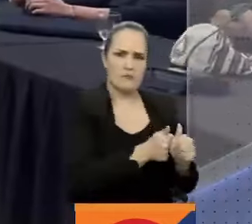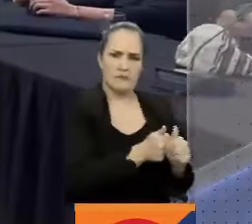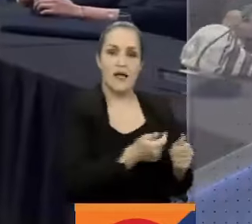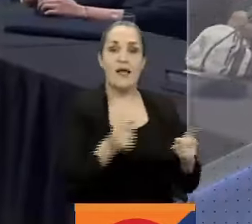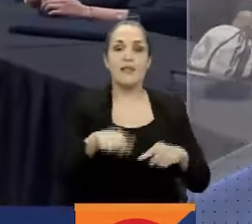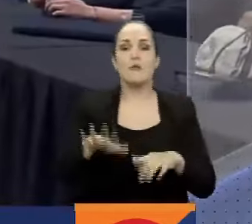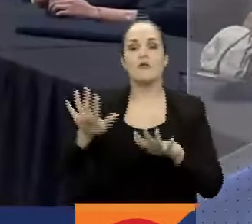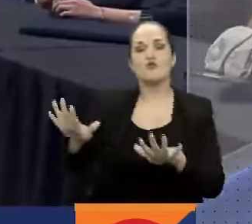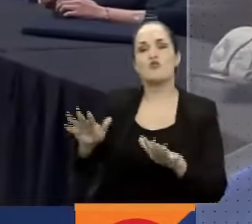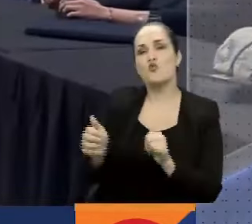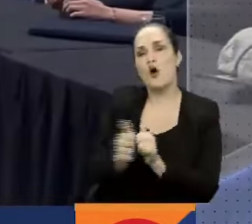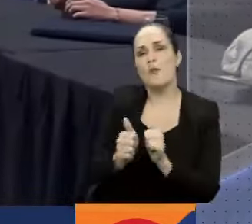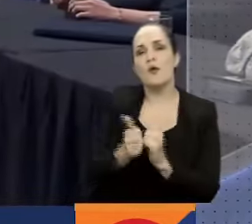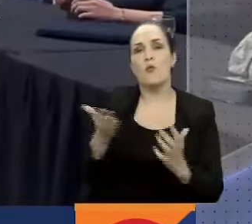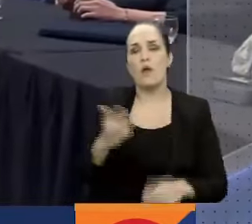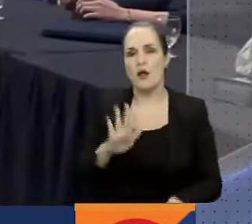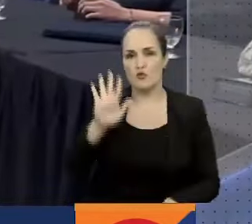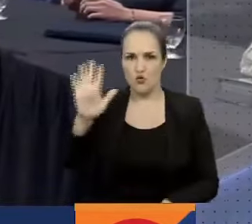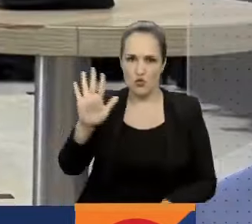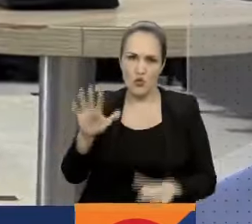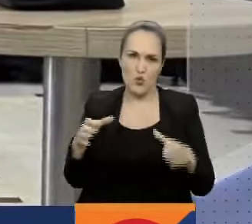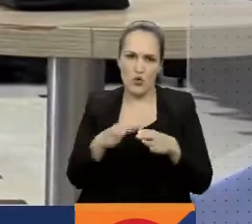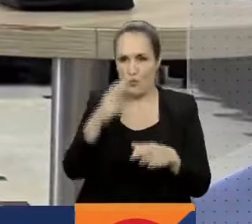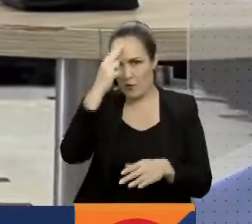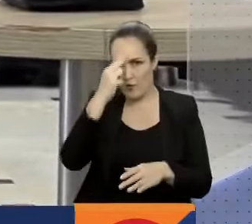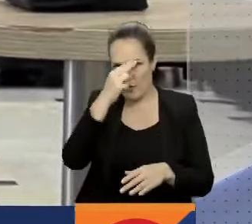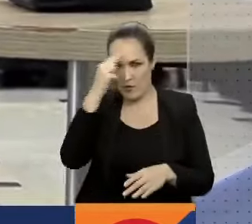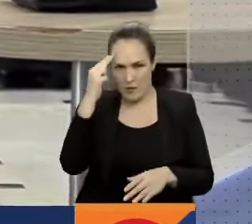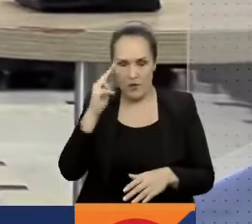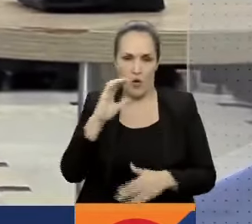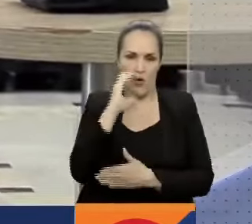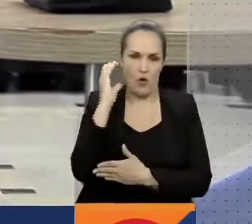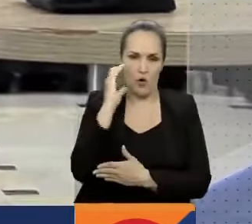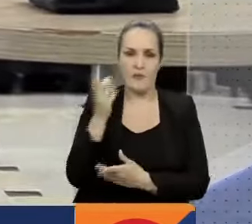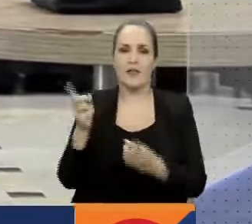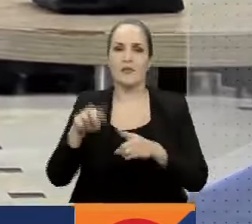Conferencia Episcopal de Colombia y el representante especial del secretario general de las Naciones Unidas.